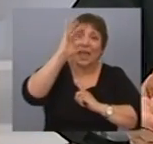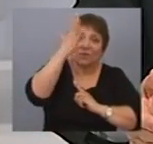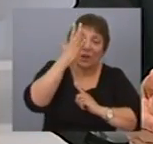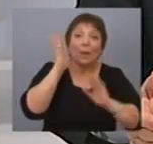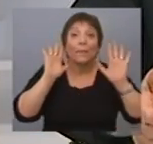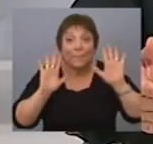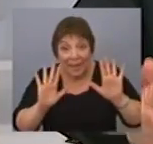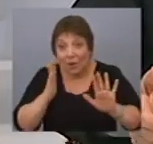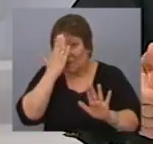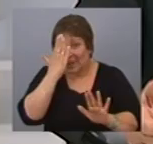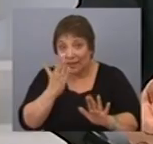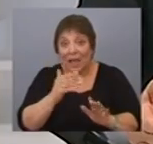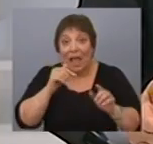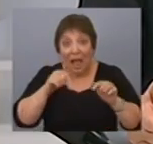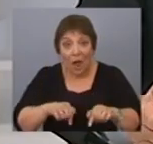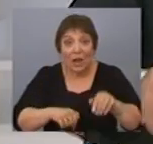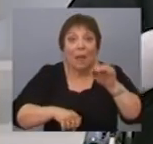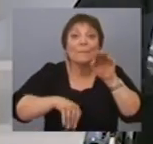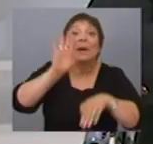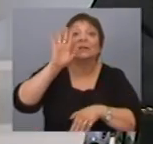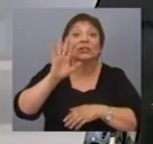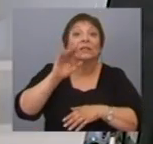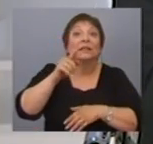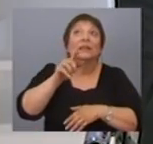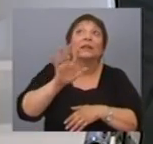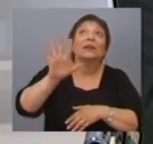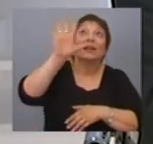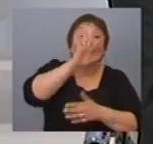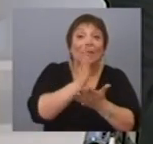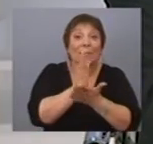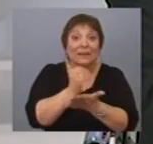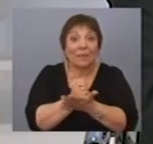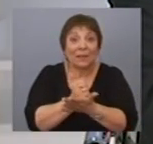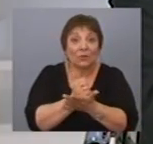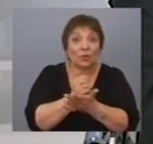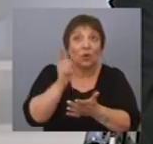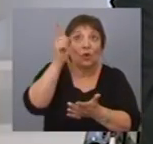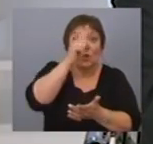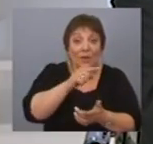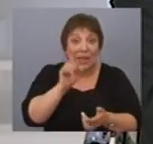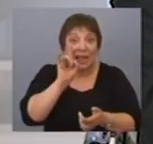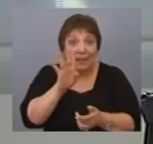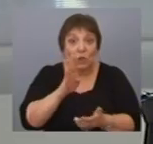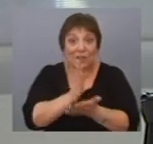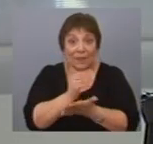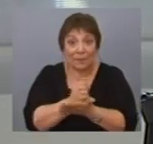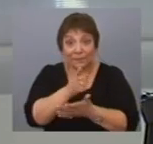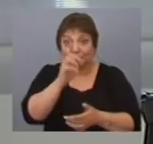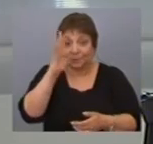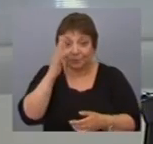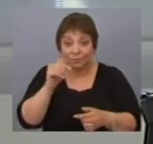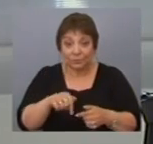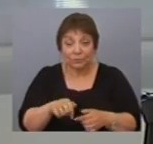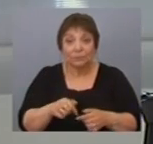pero el Frente Amplio pasa a ser la mayoría en la mayor parte de los departamentos del interior del país. Sí, si tomamos el interior, el Frente